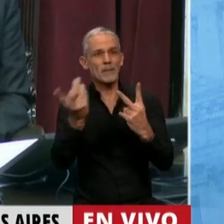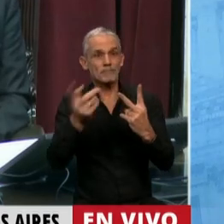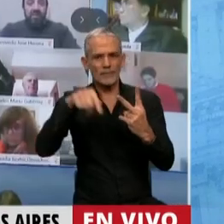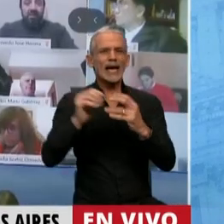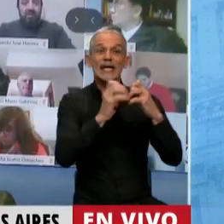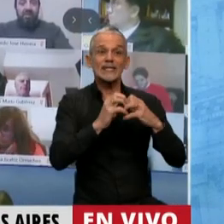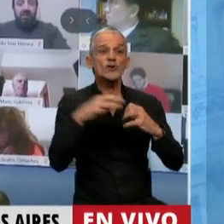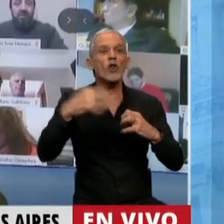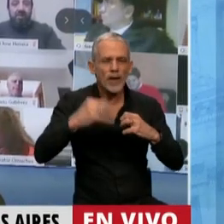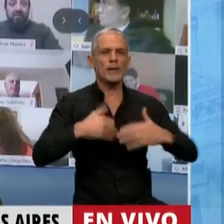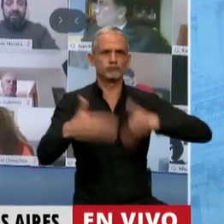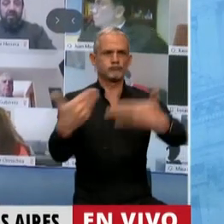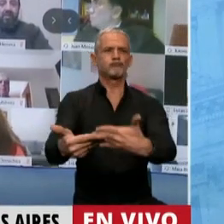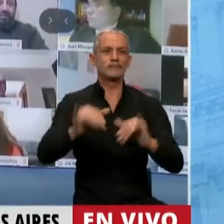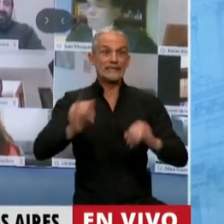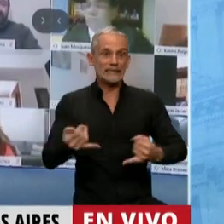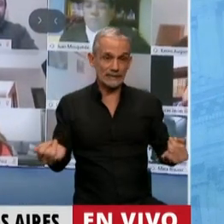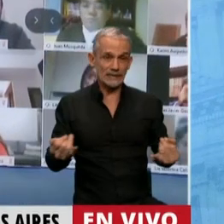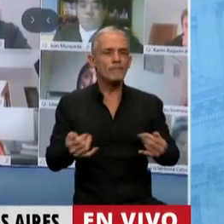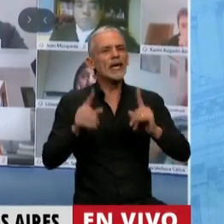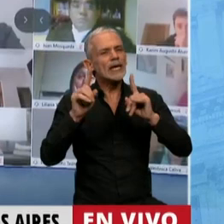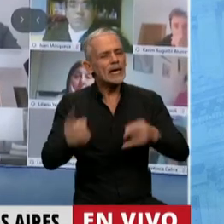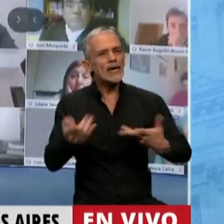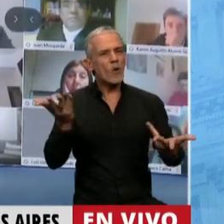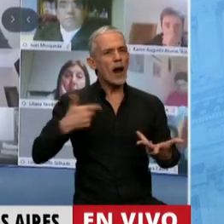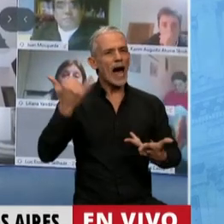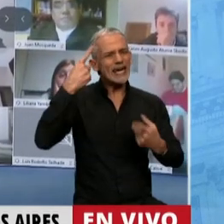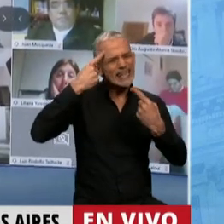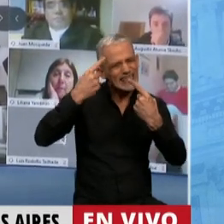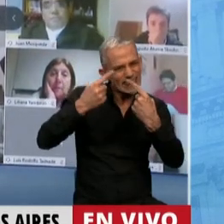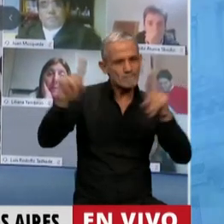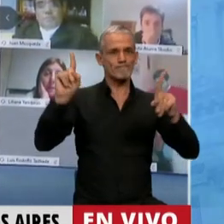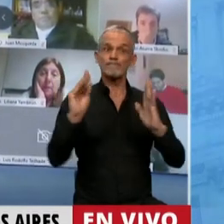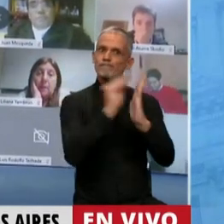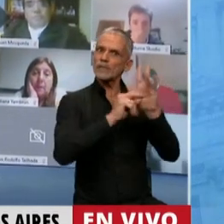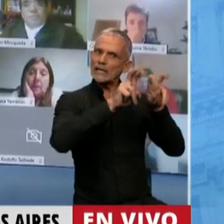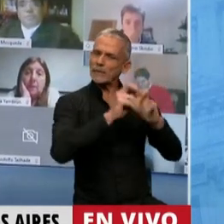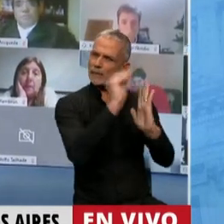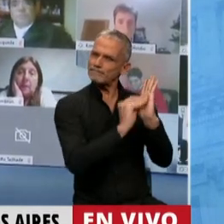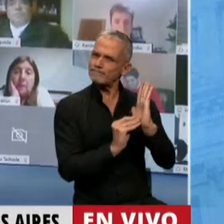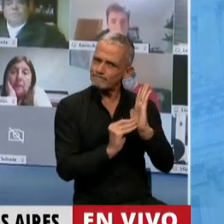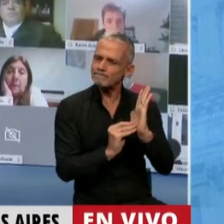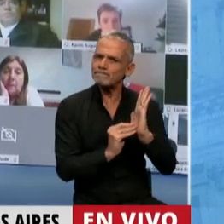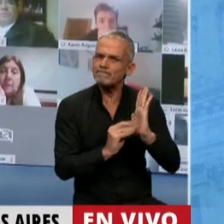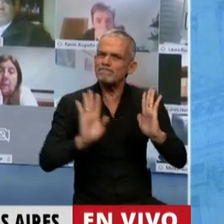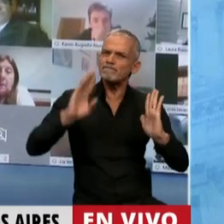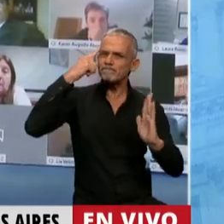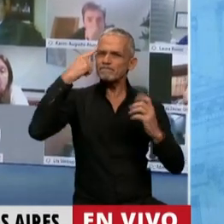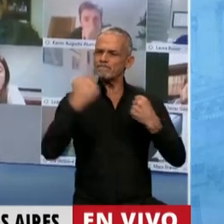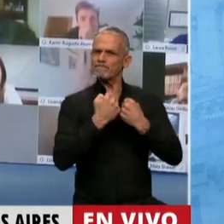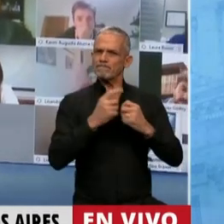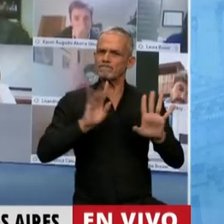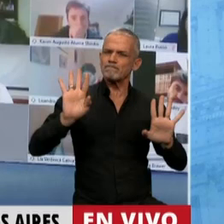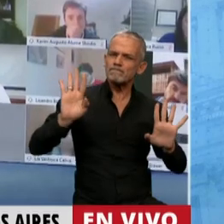esta sesión se tiene que realizar. Sin embargo, tenemos nuestra discrepancia con la agenda que el